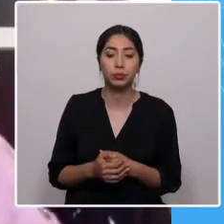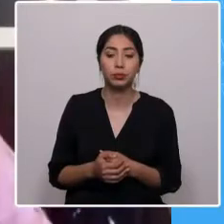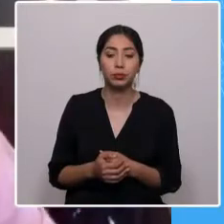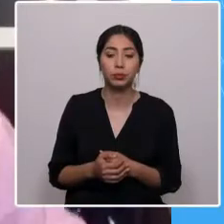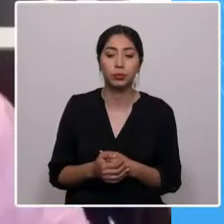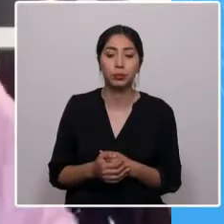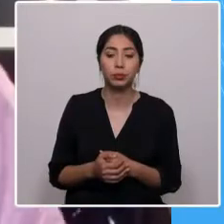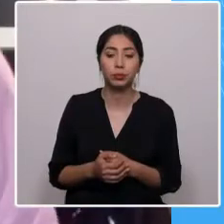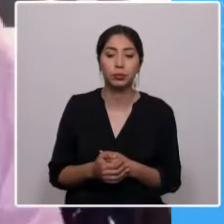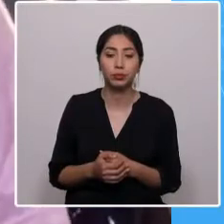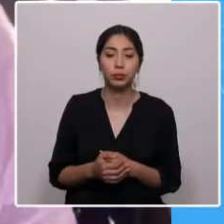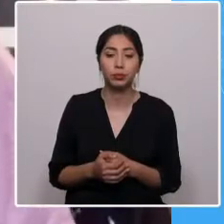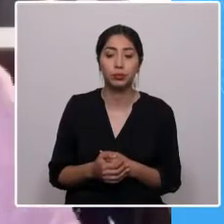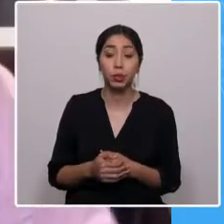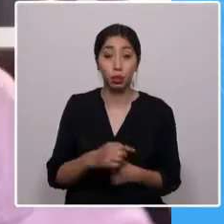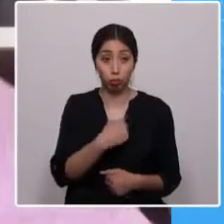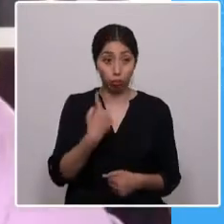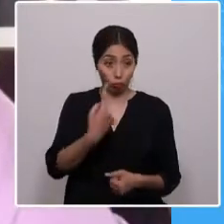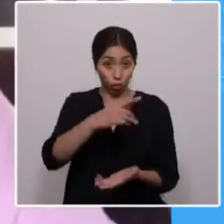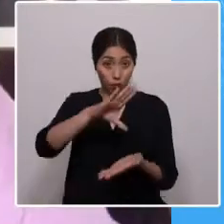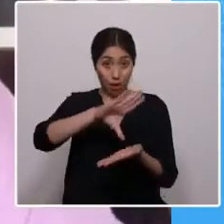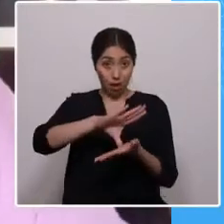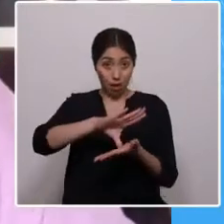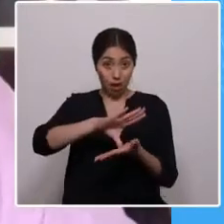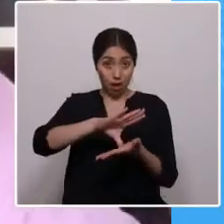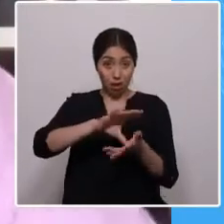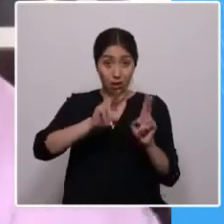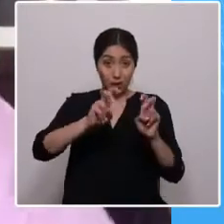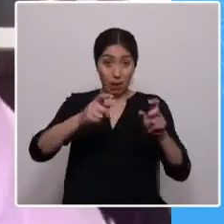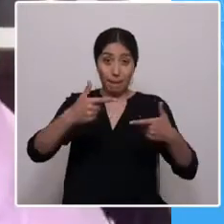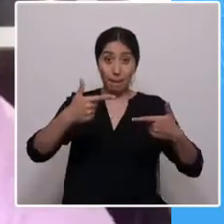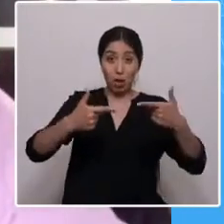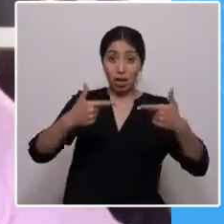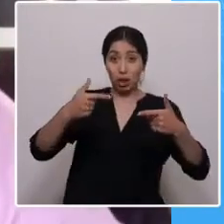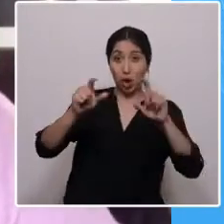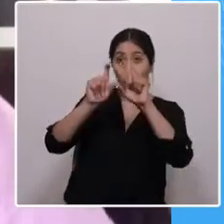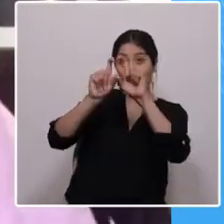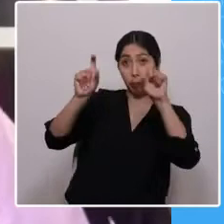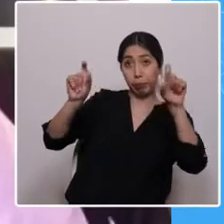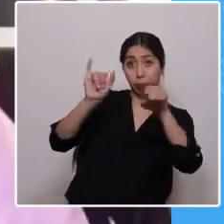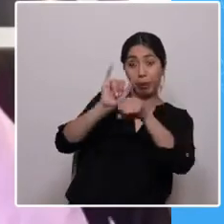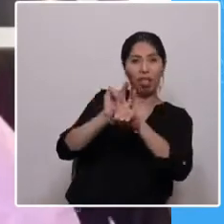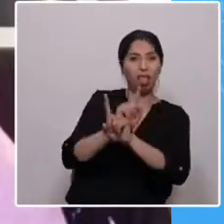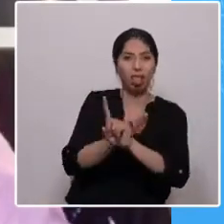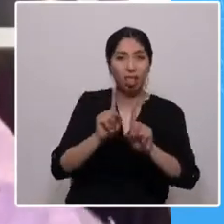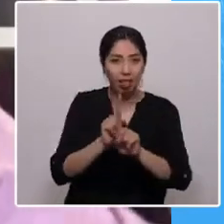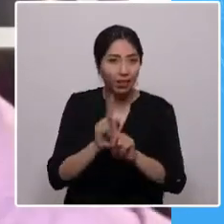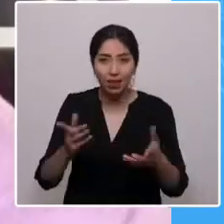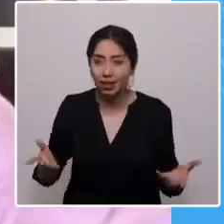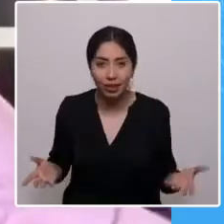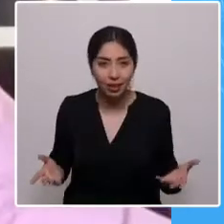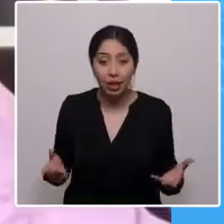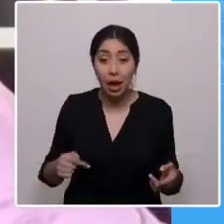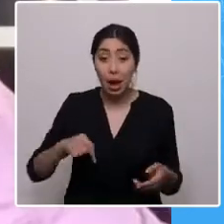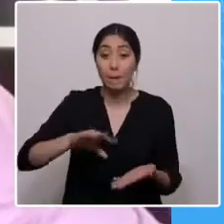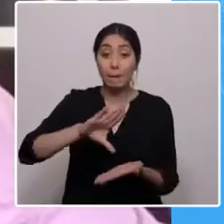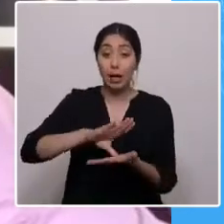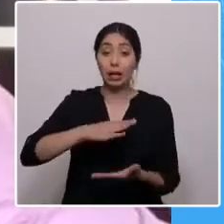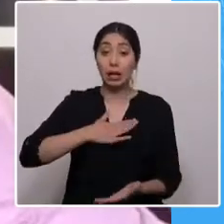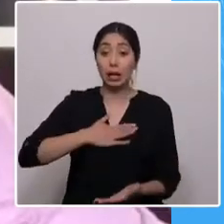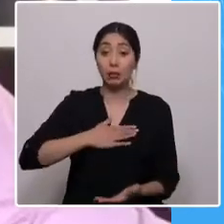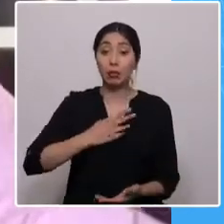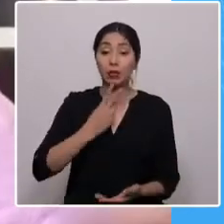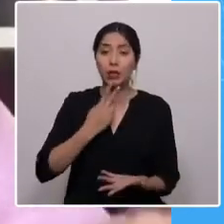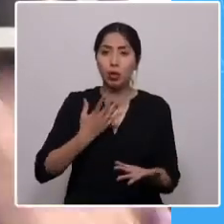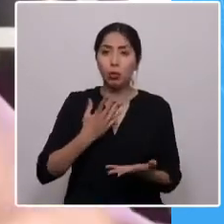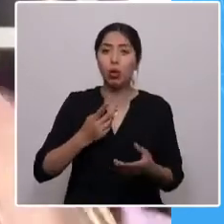Como país no queremos más una política con eslogans. El país donde queremos vivir de respetar como mínimo la democracia, que